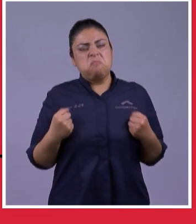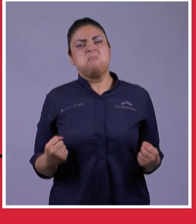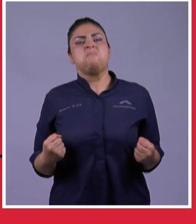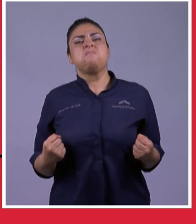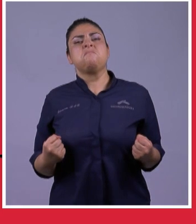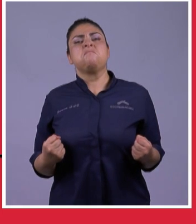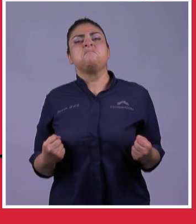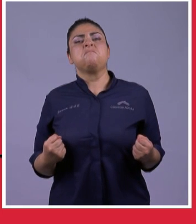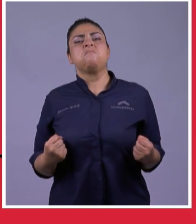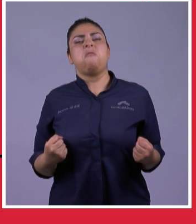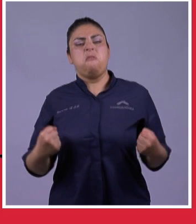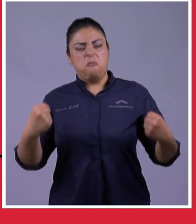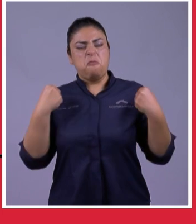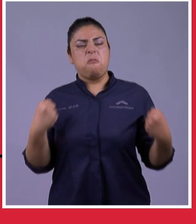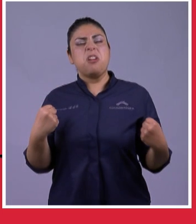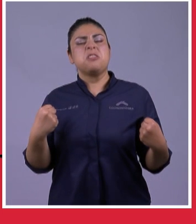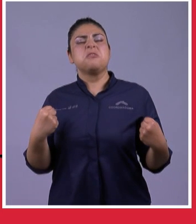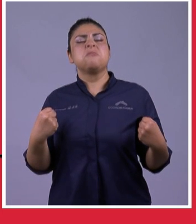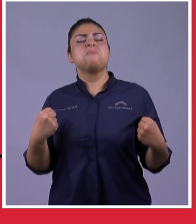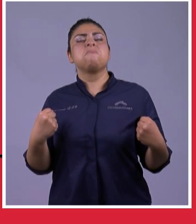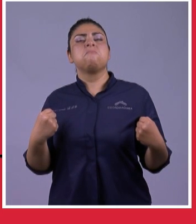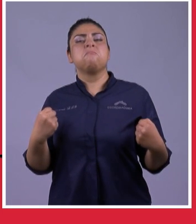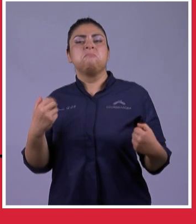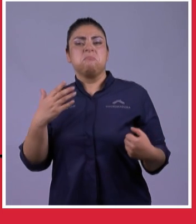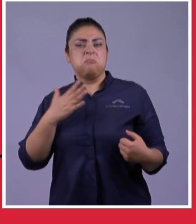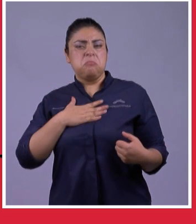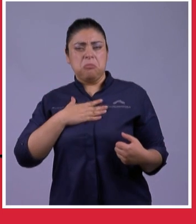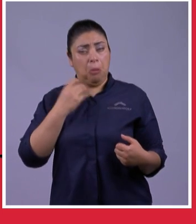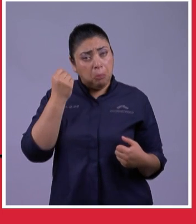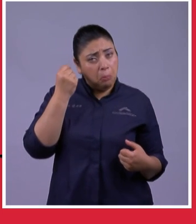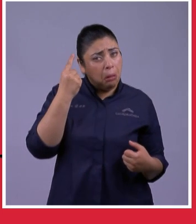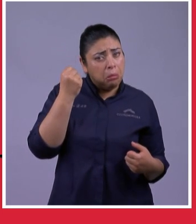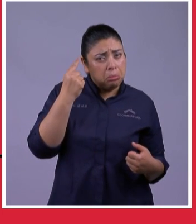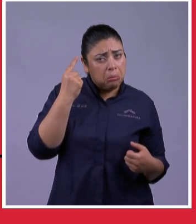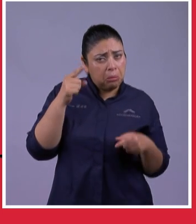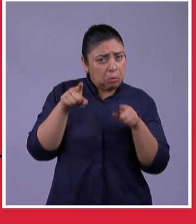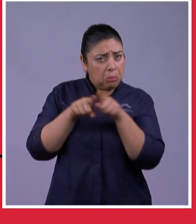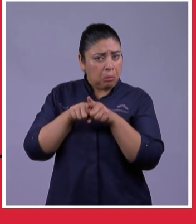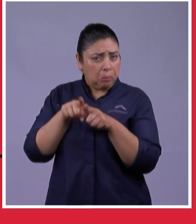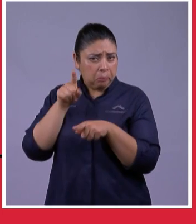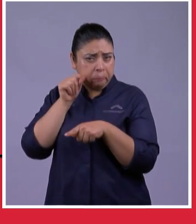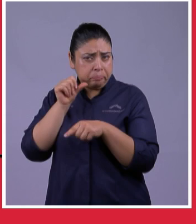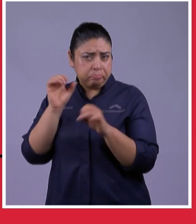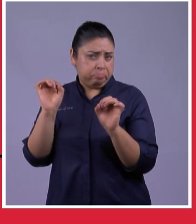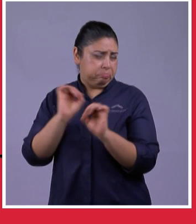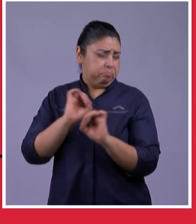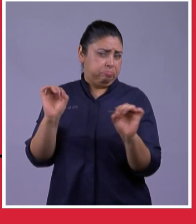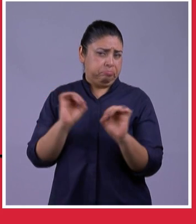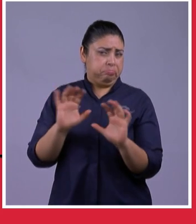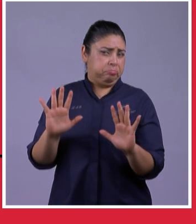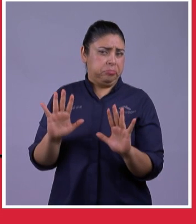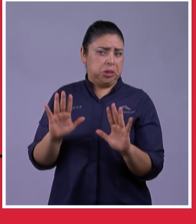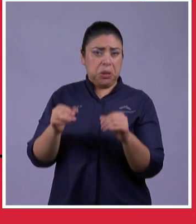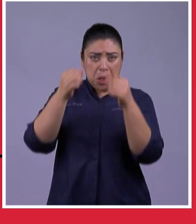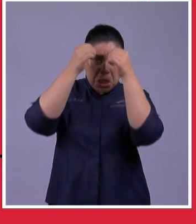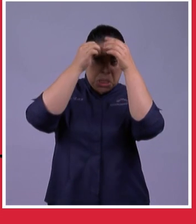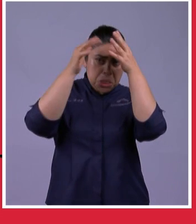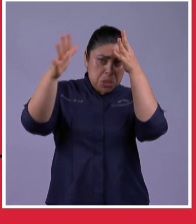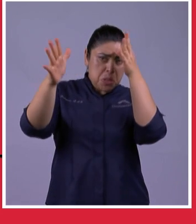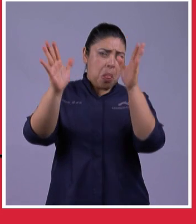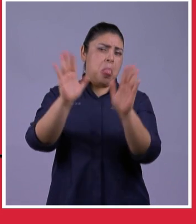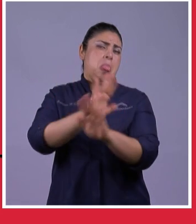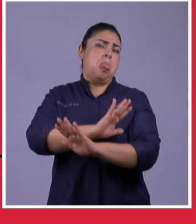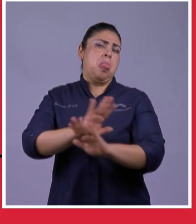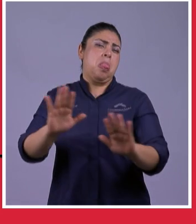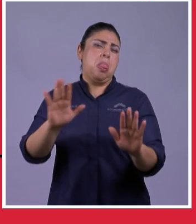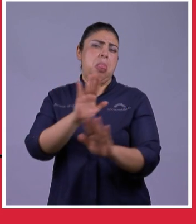ni tengo entendimiento de hombre yo ni aprendí sabiduría ni conozco la ciencia